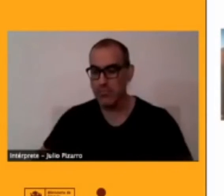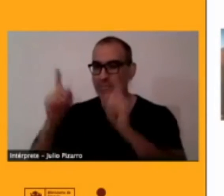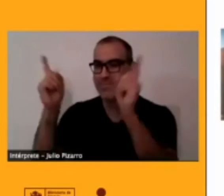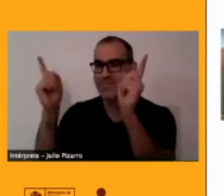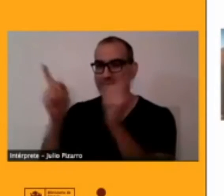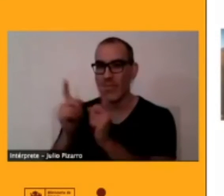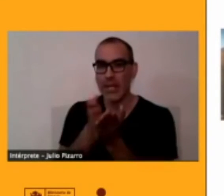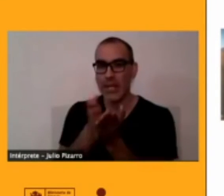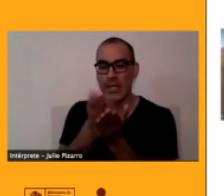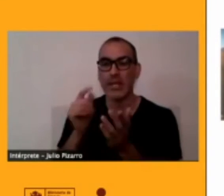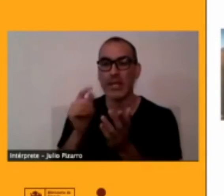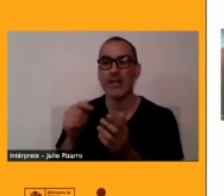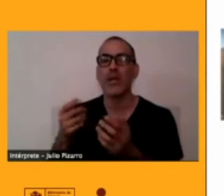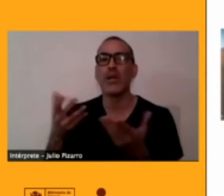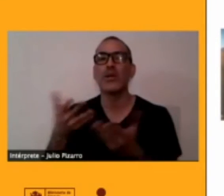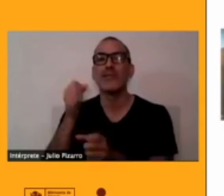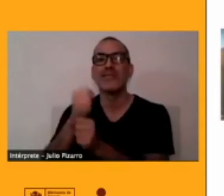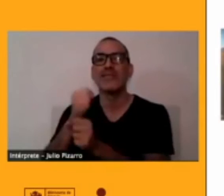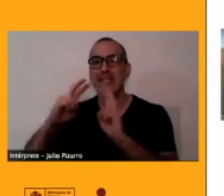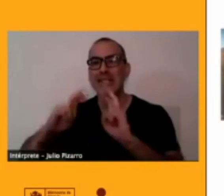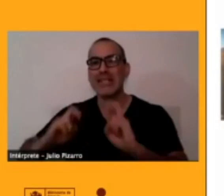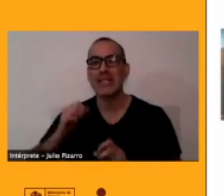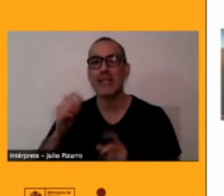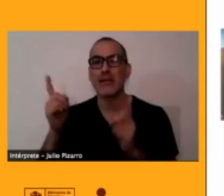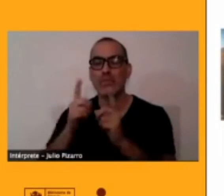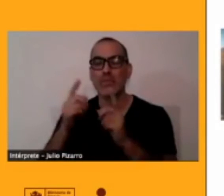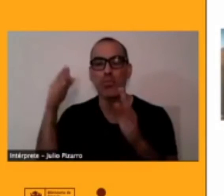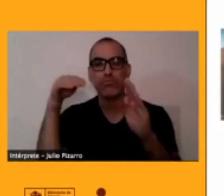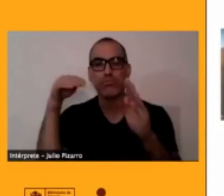el punza a los planes y programas.